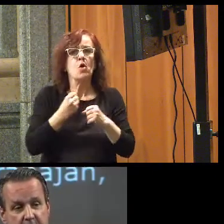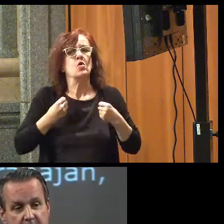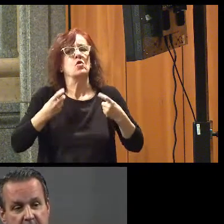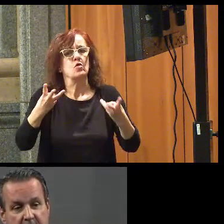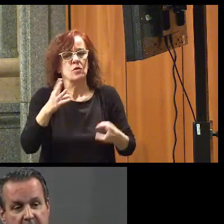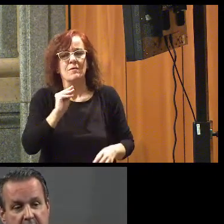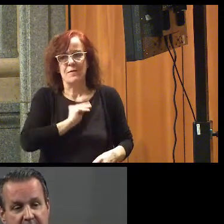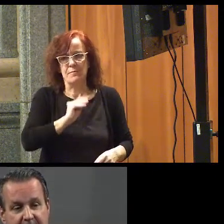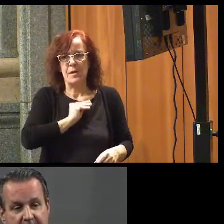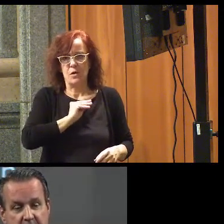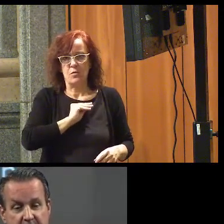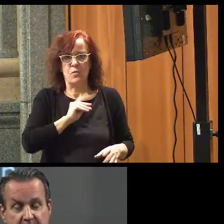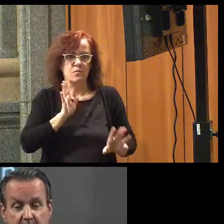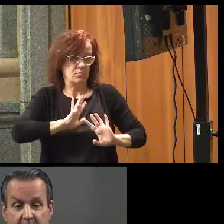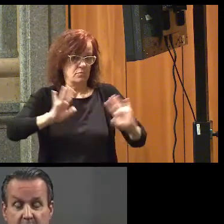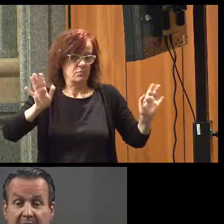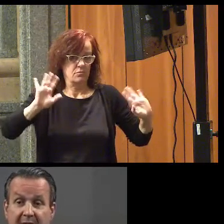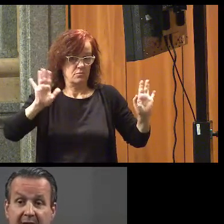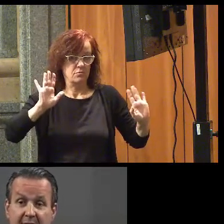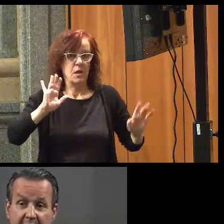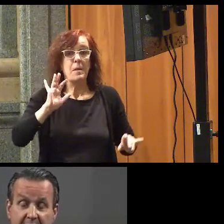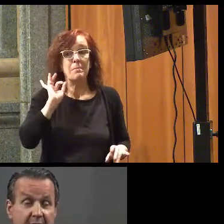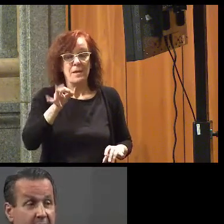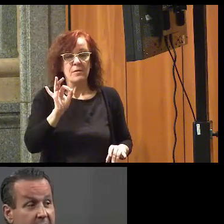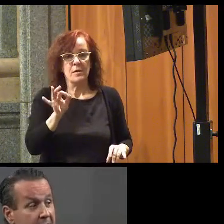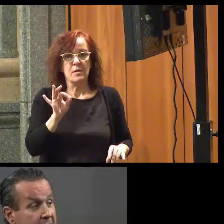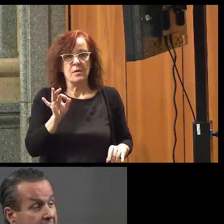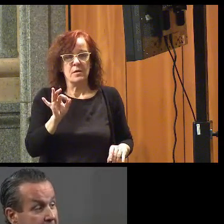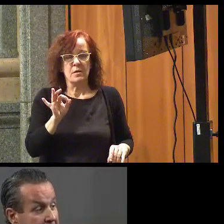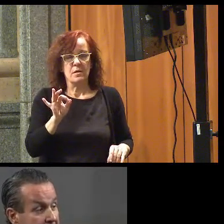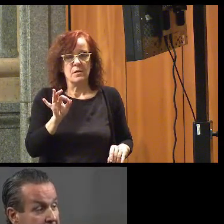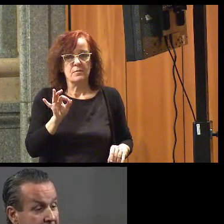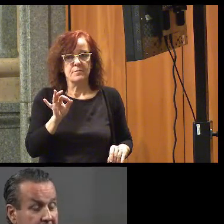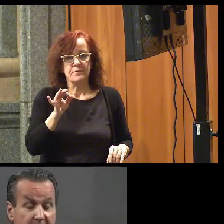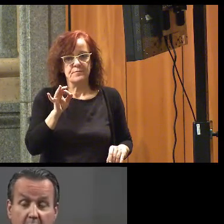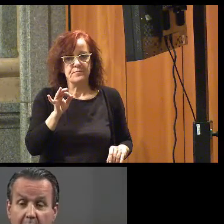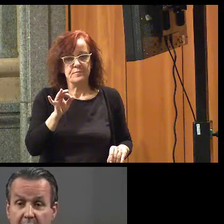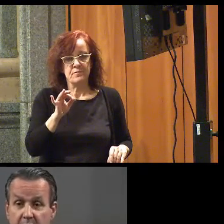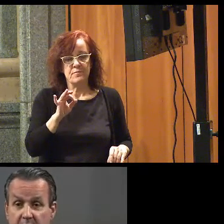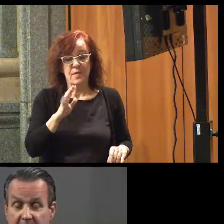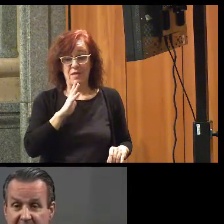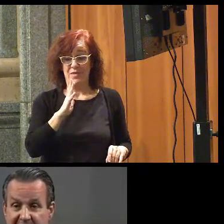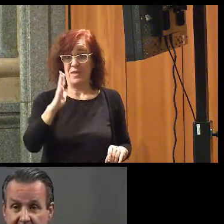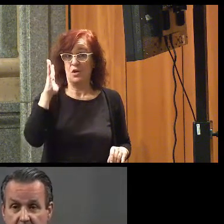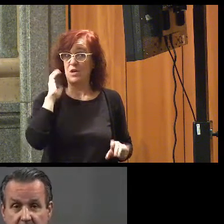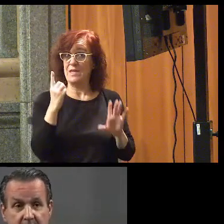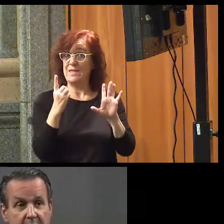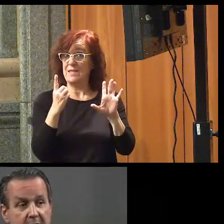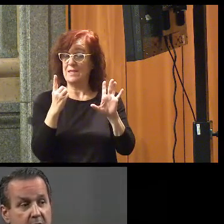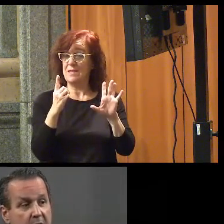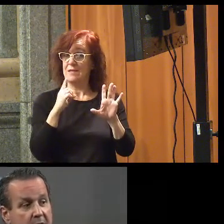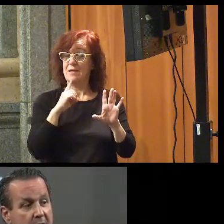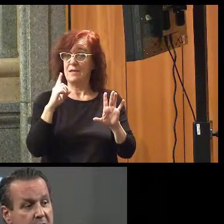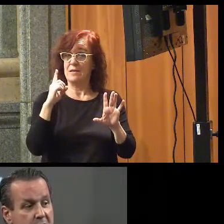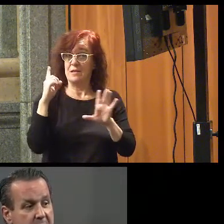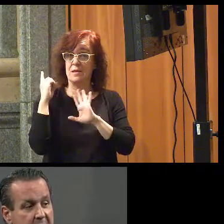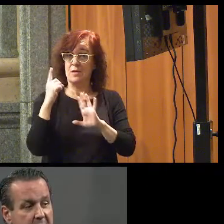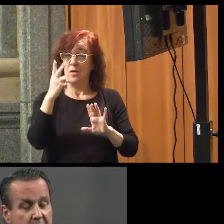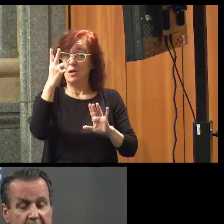escandalosas. Pero es verdad que hace cinco años, hace seis años, en el año